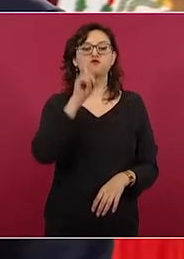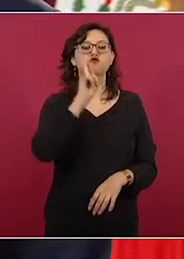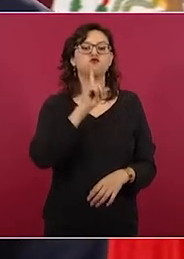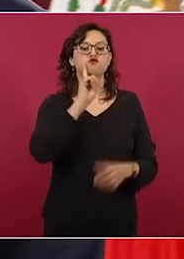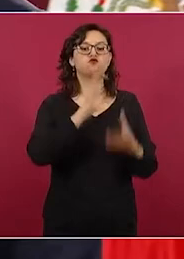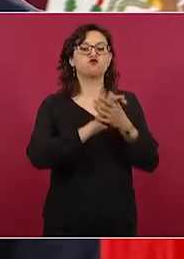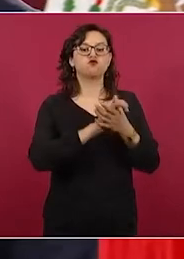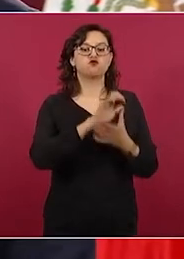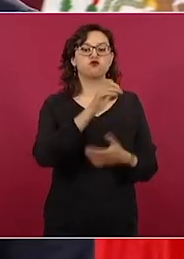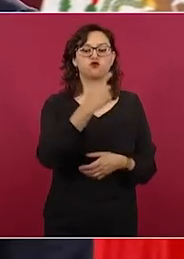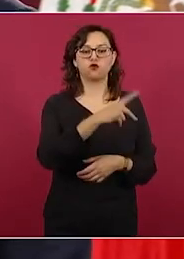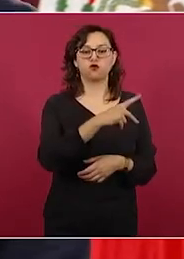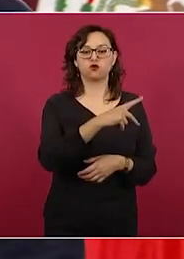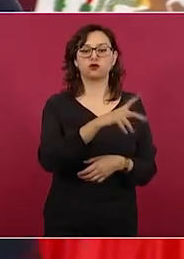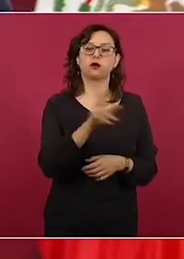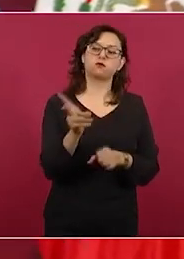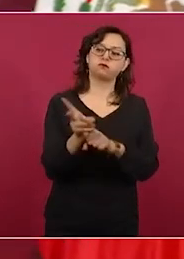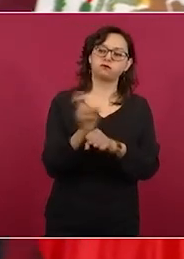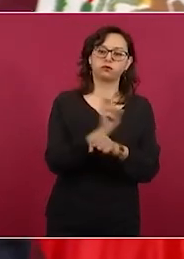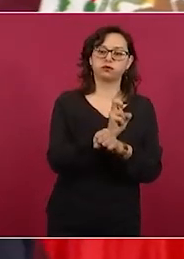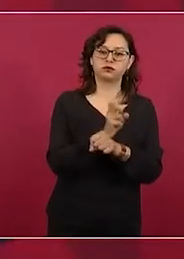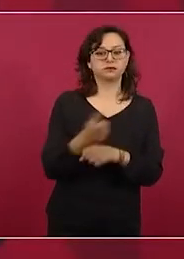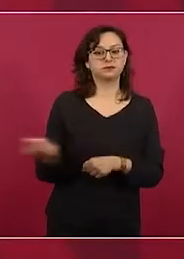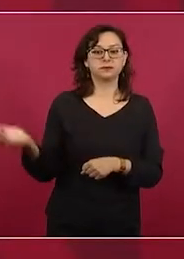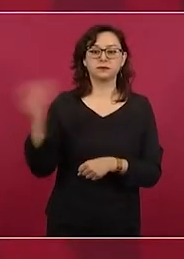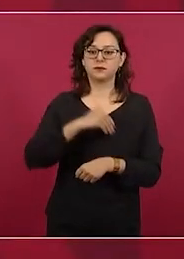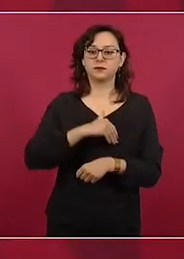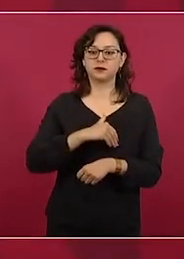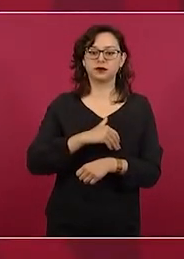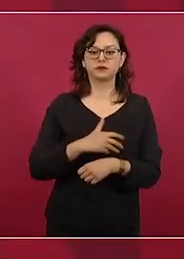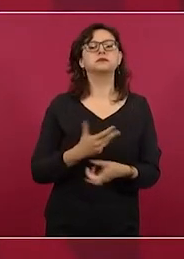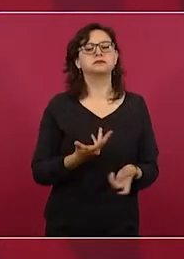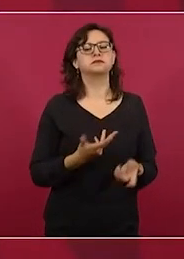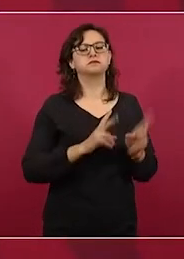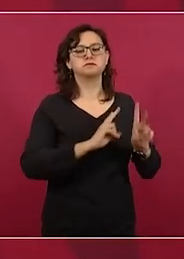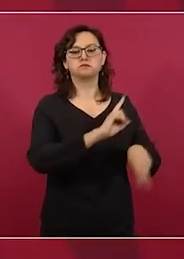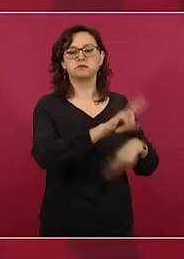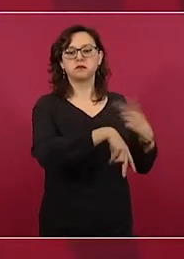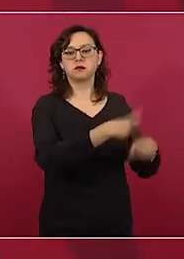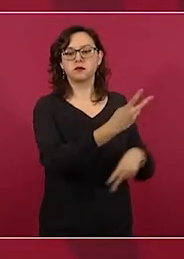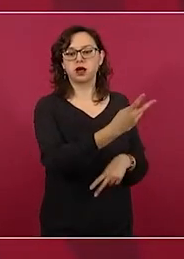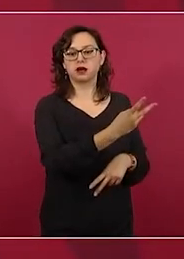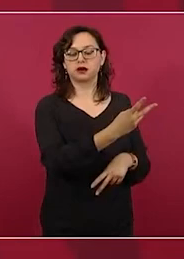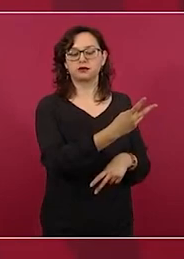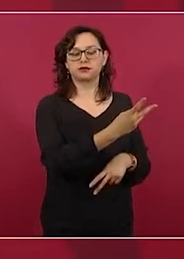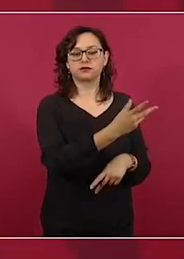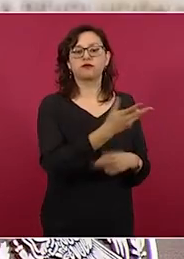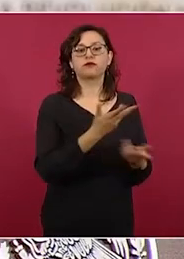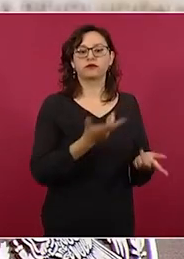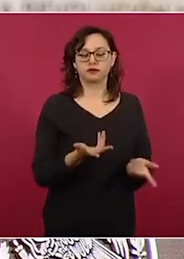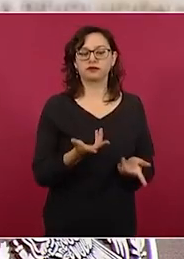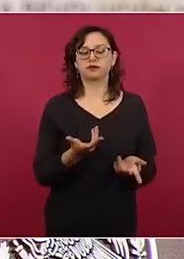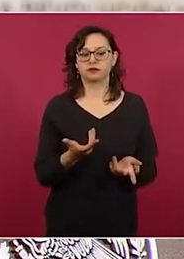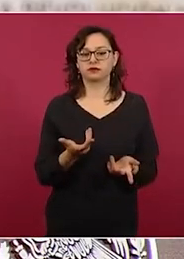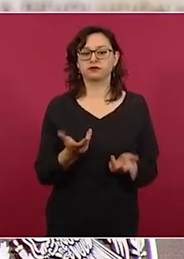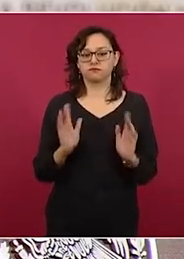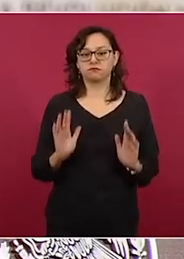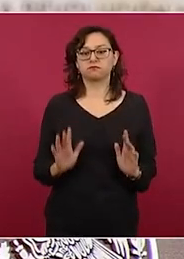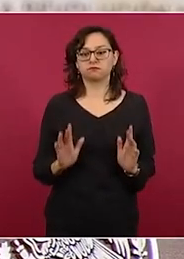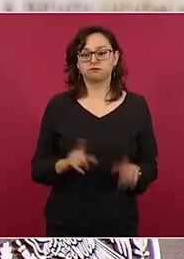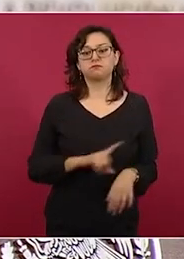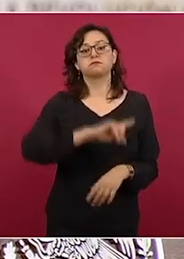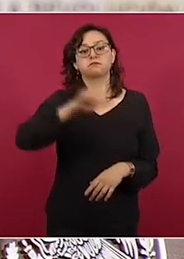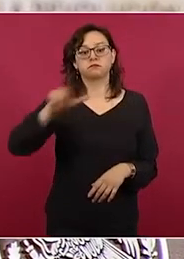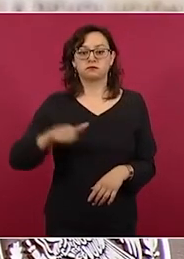y la han invitado. Entonces, pues nos va a